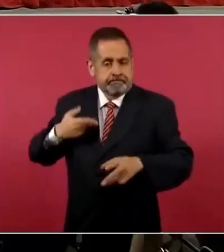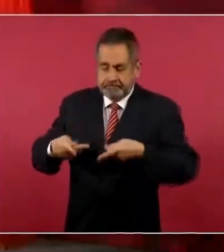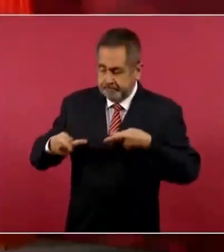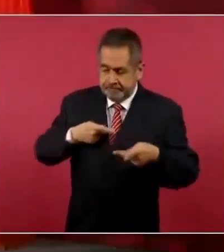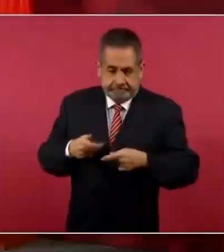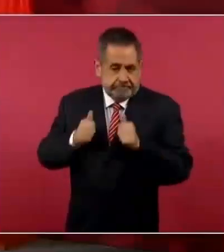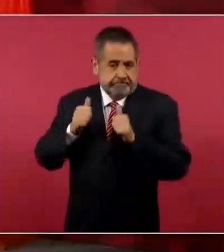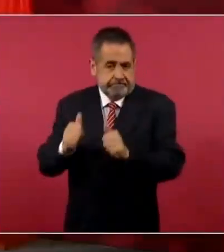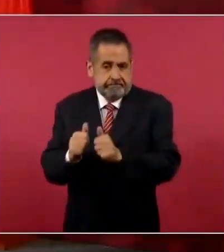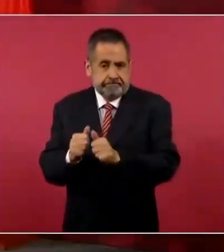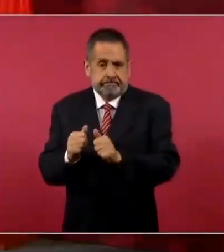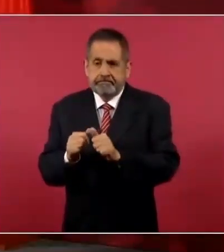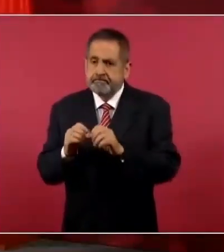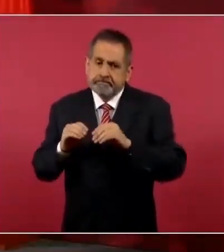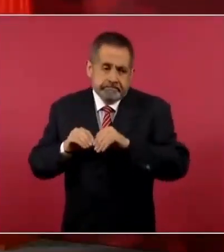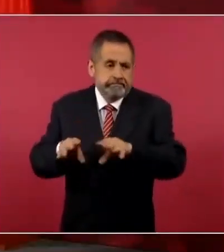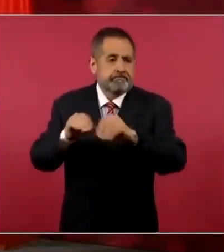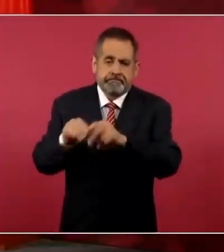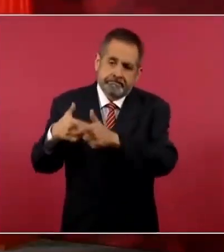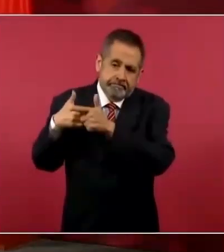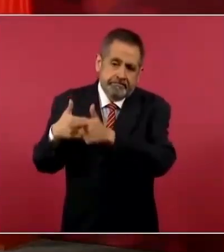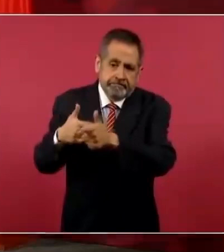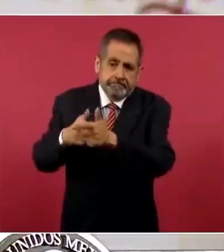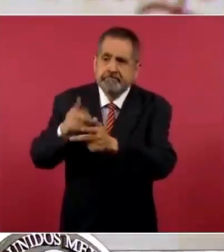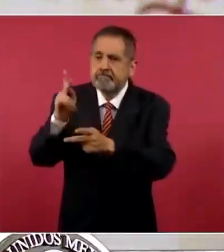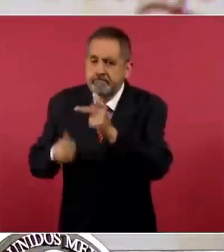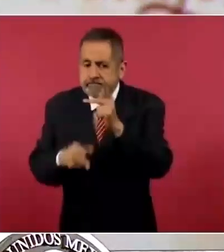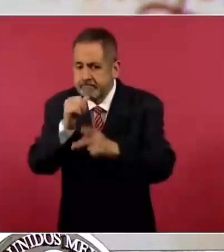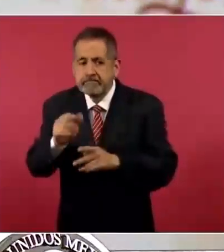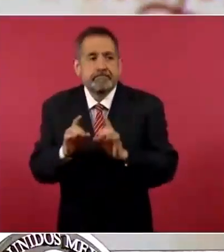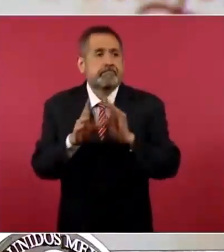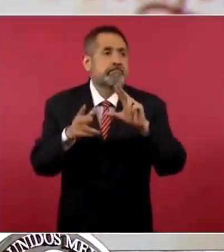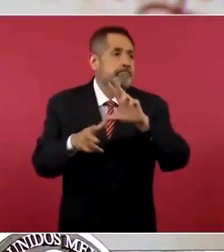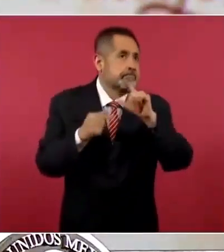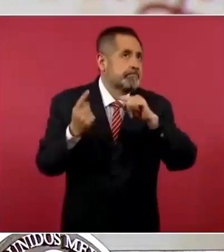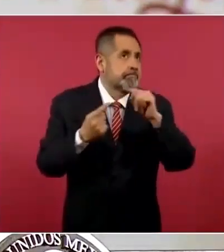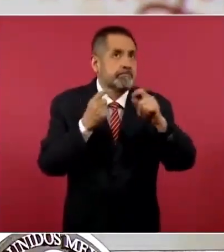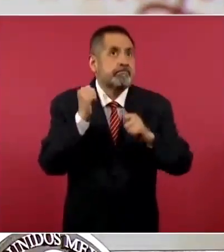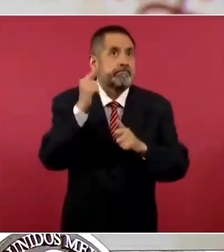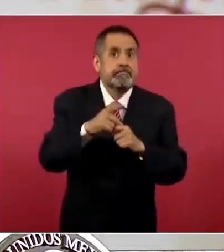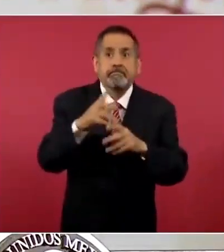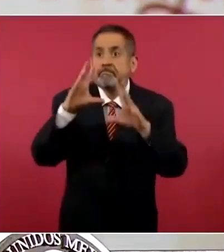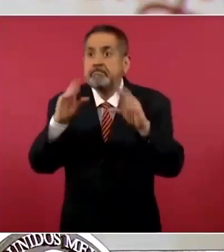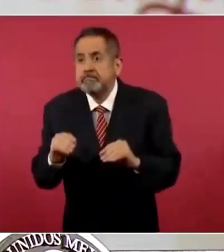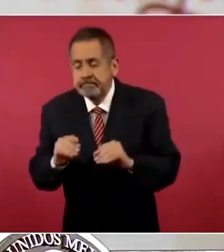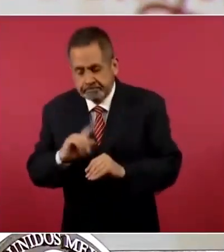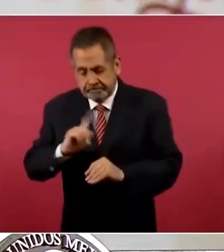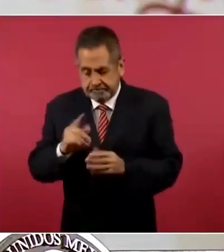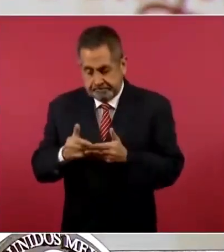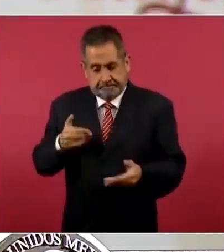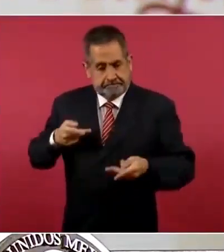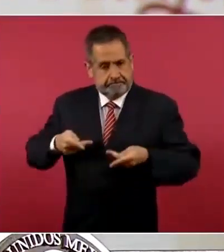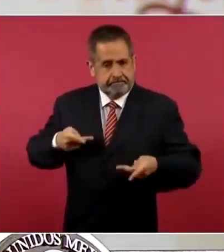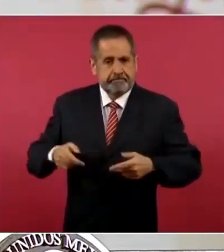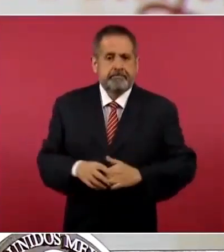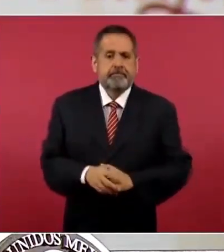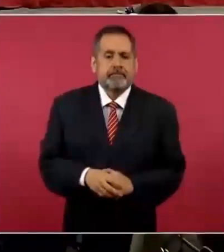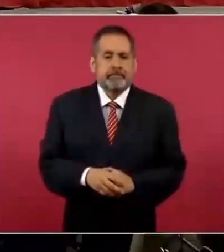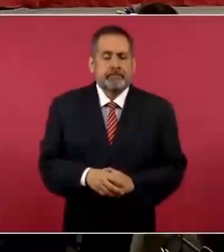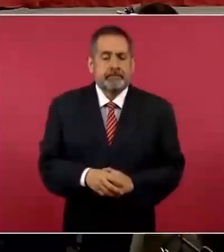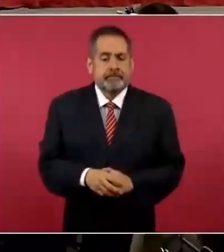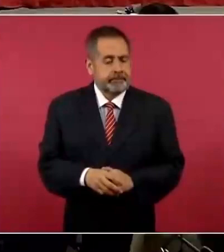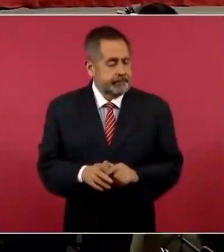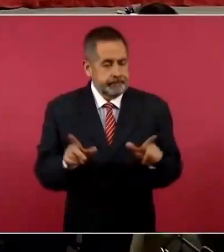afectaciones a ésta por fenómenos naturales. Y hasta aquí el